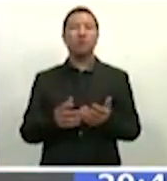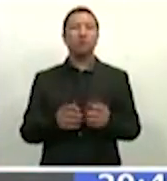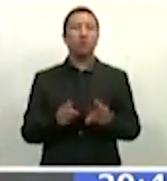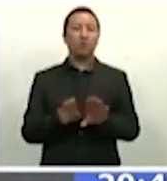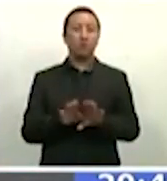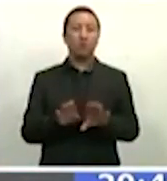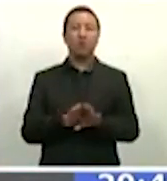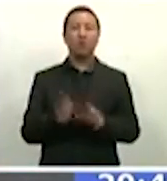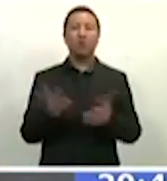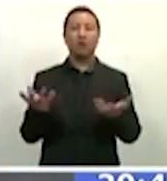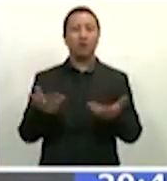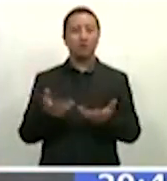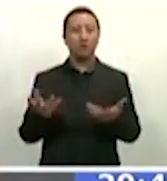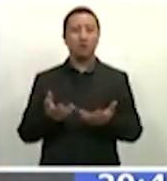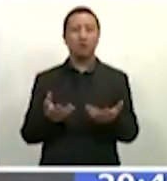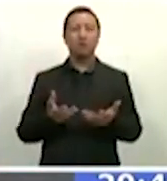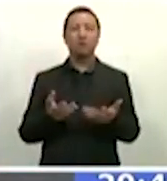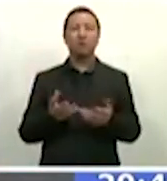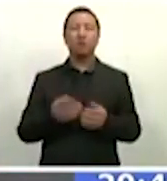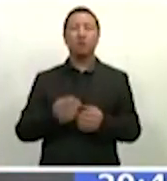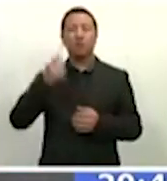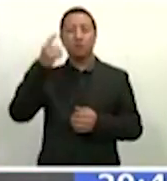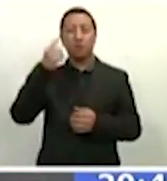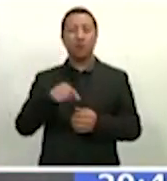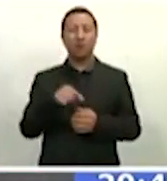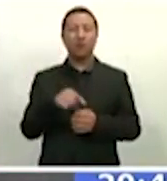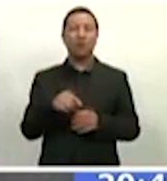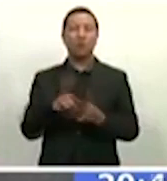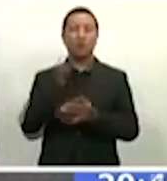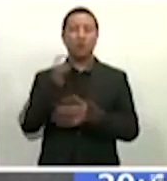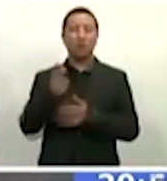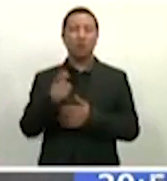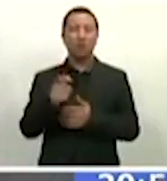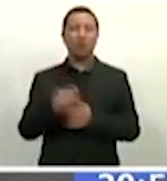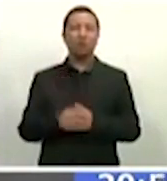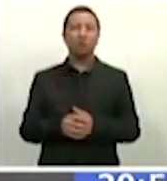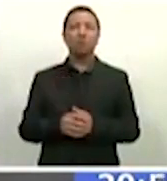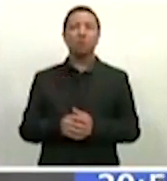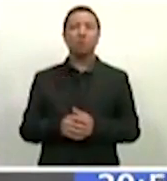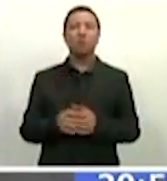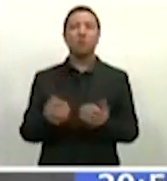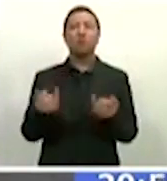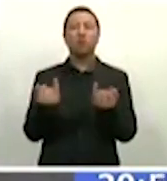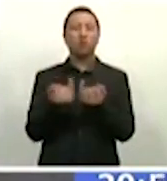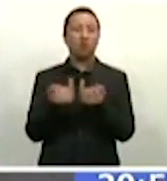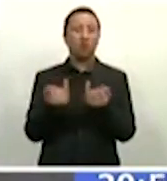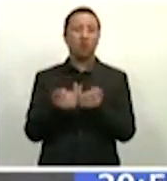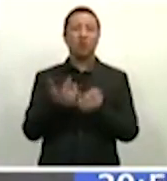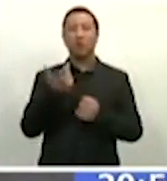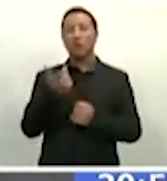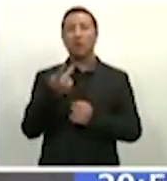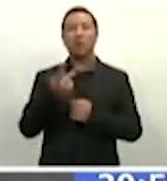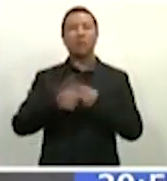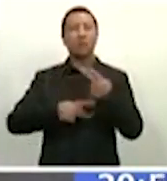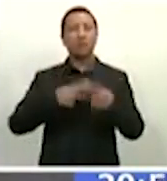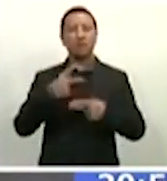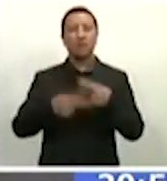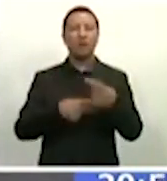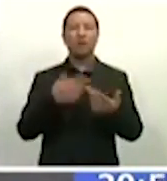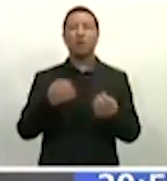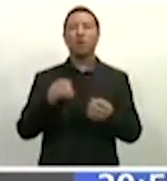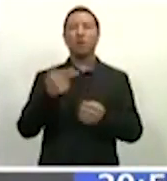actos registrables en el registro público de la propiedad, en relación a los créditos hipotecarios